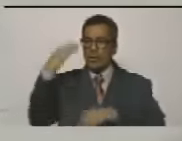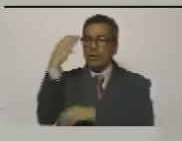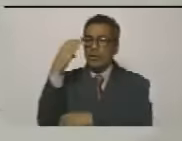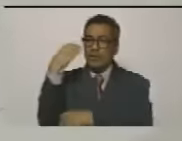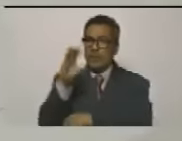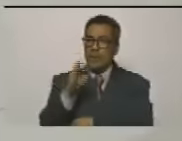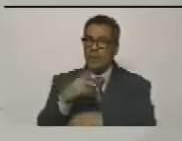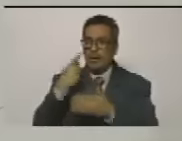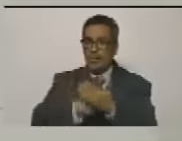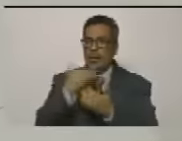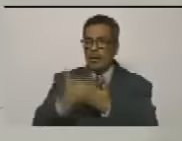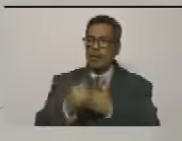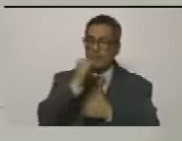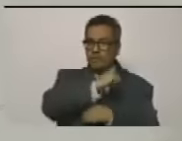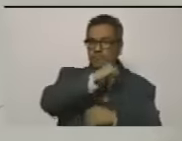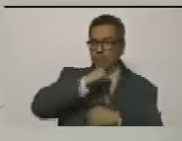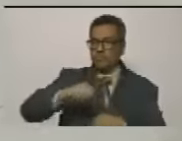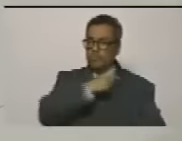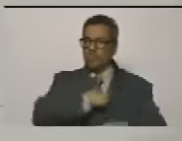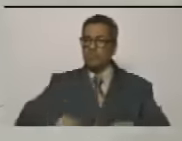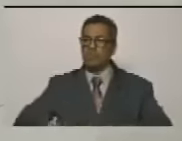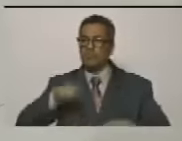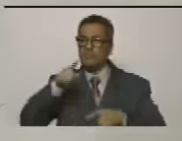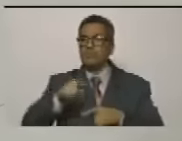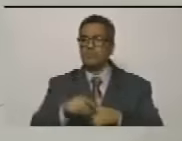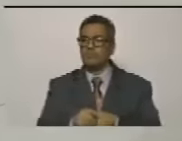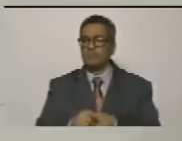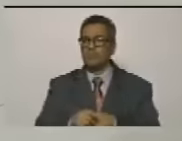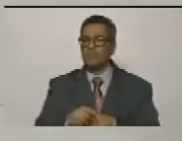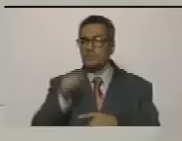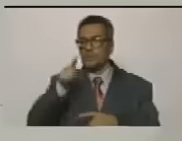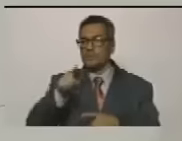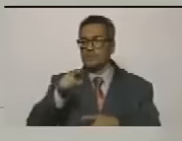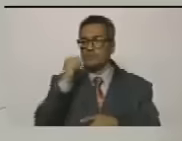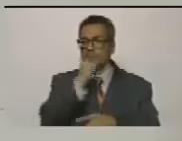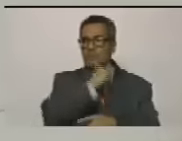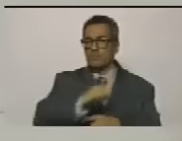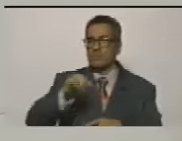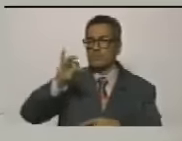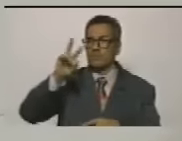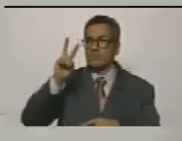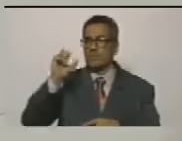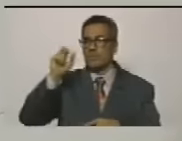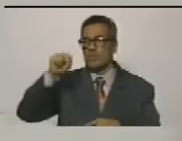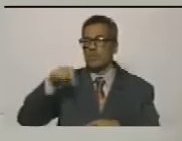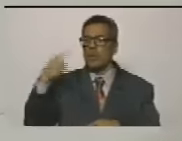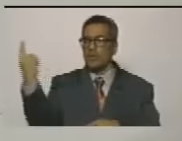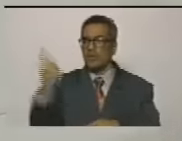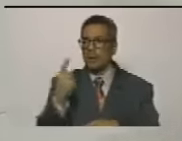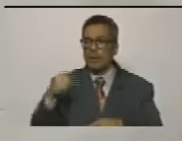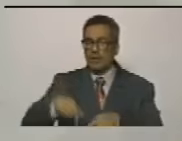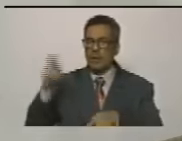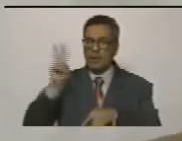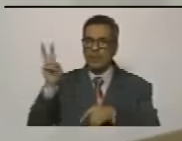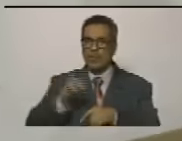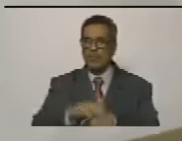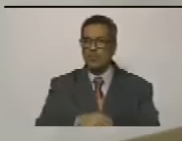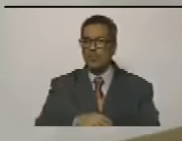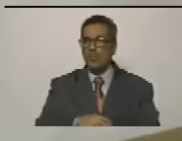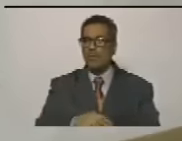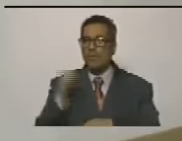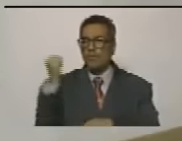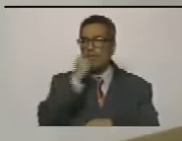y los planes de asesinato al presidente por parte del delincuente asesino de Iván Duque para venir a Venezuela a